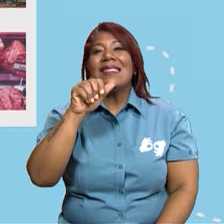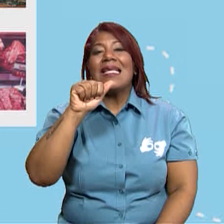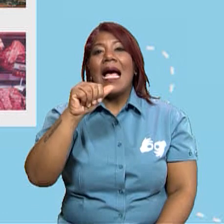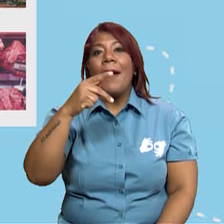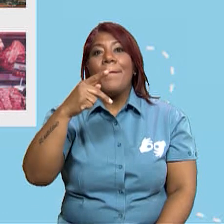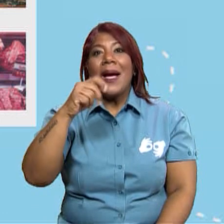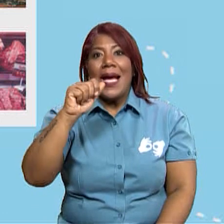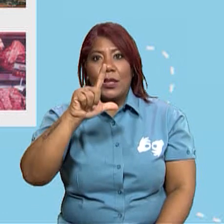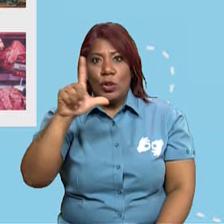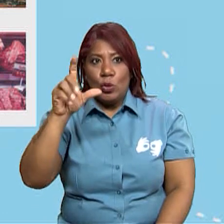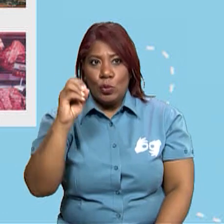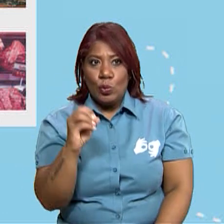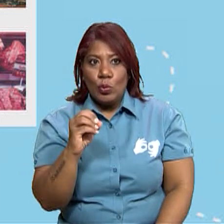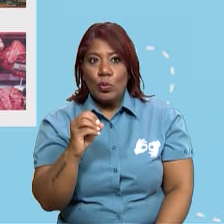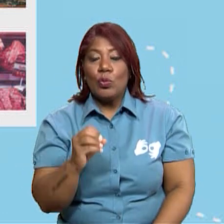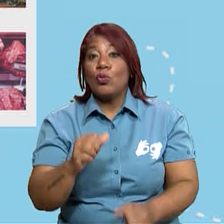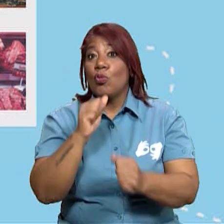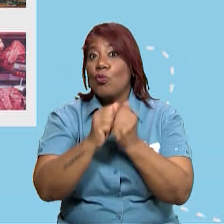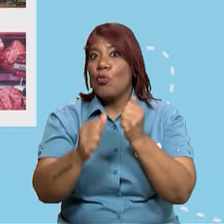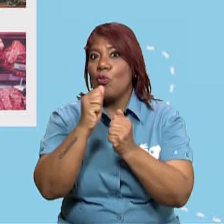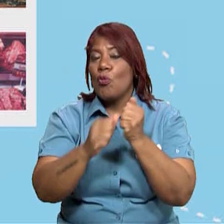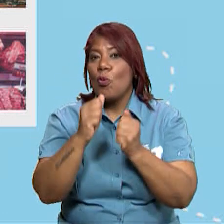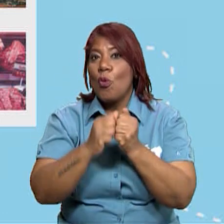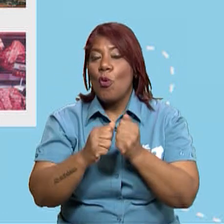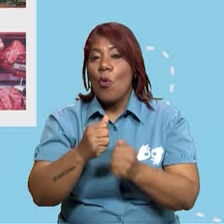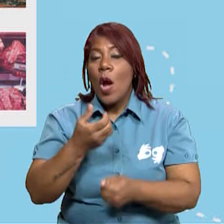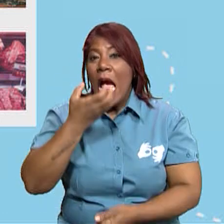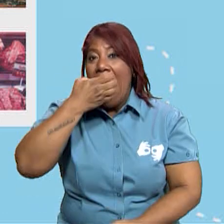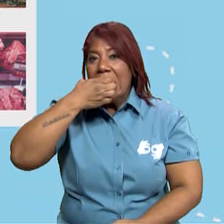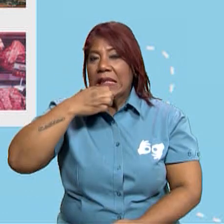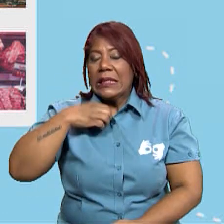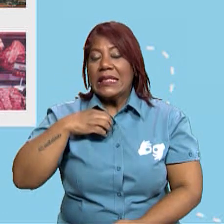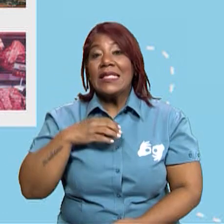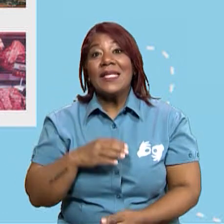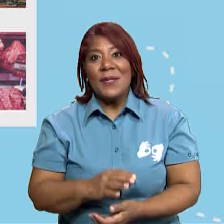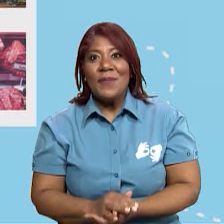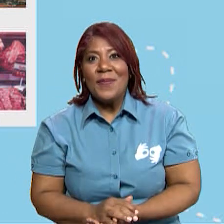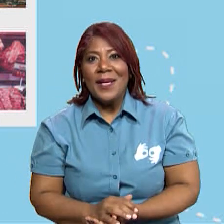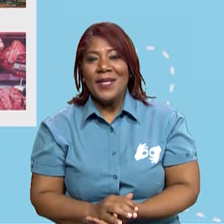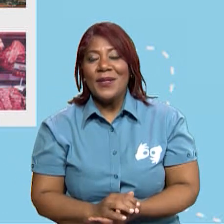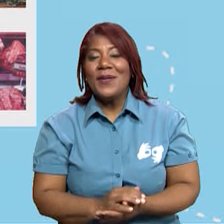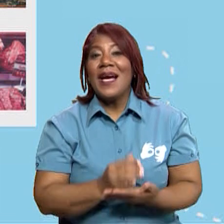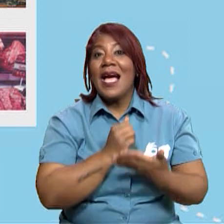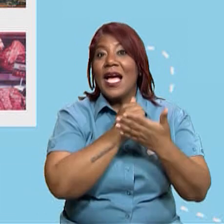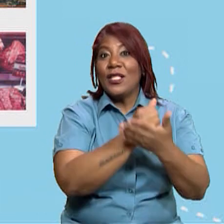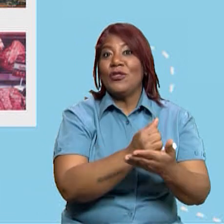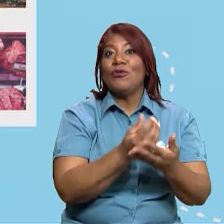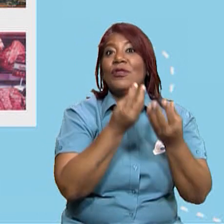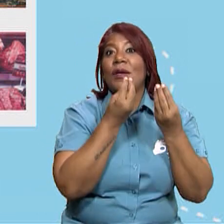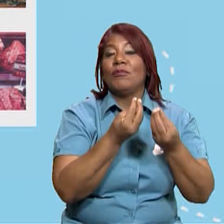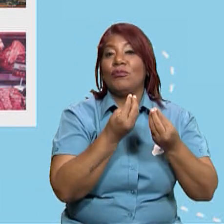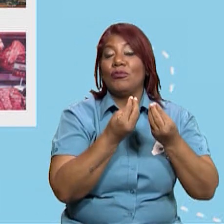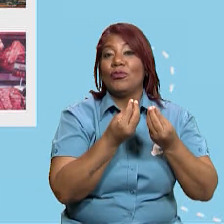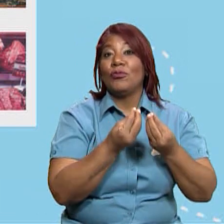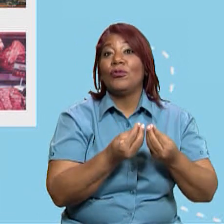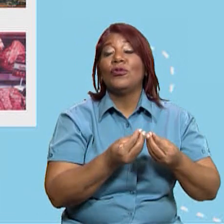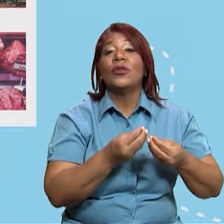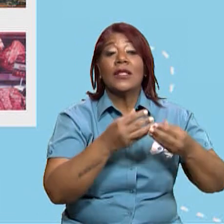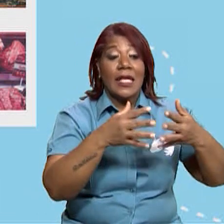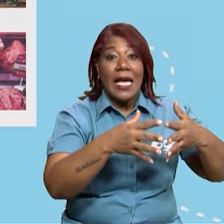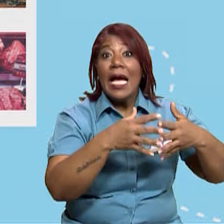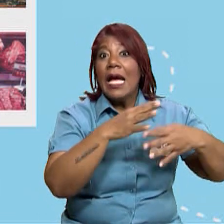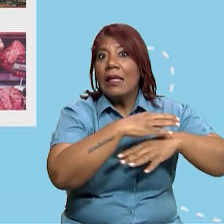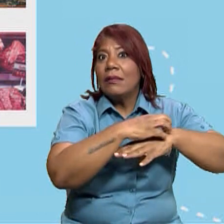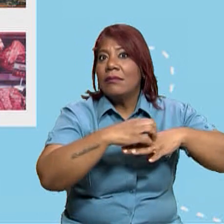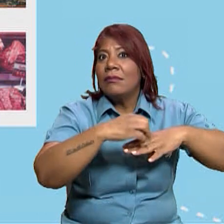y otros en beneficio de productores nacionales como una balanza comercial